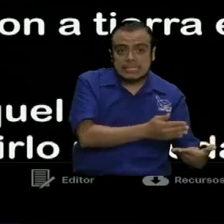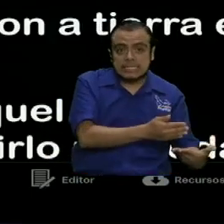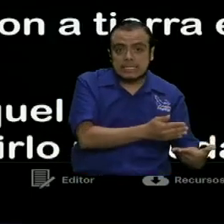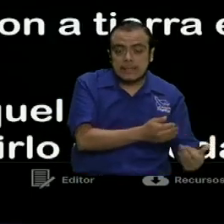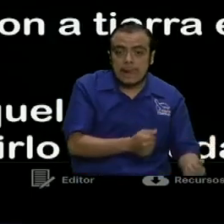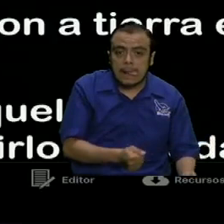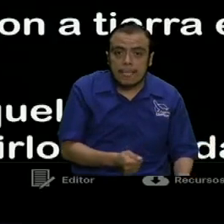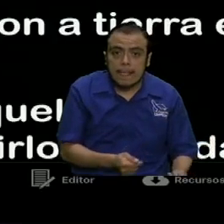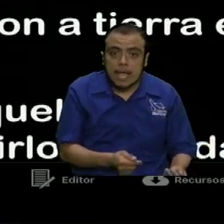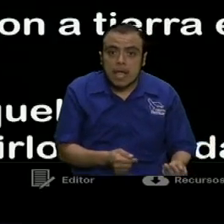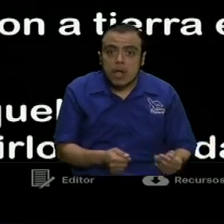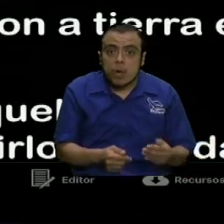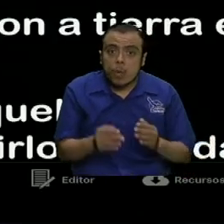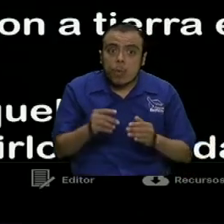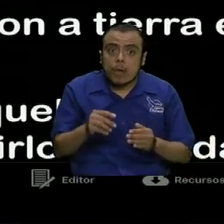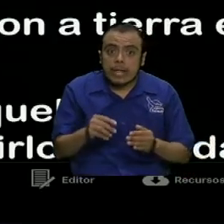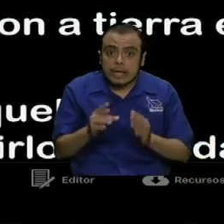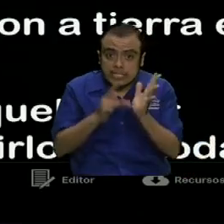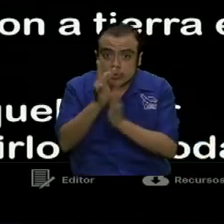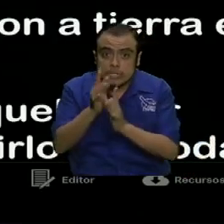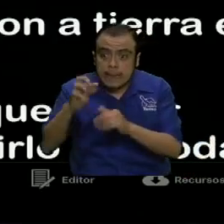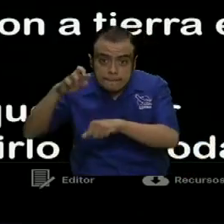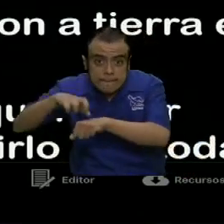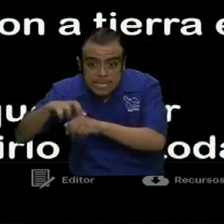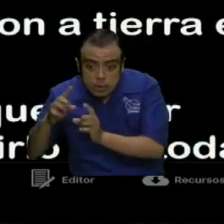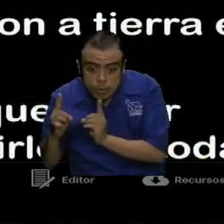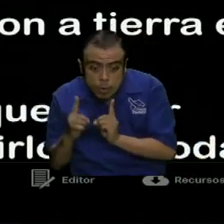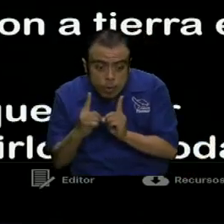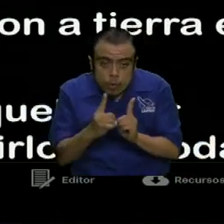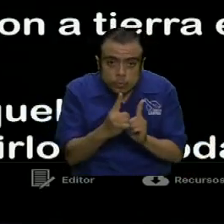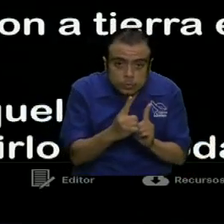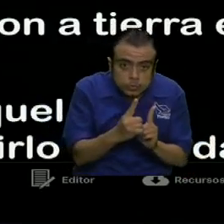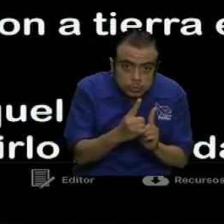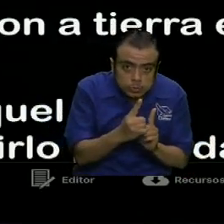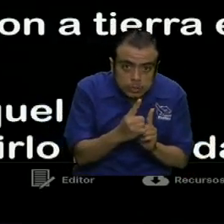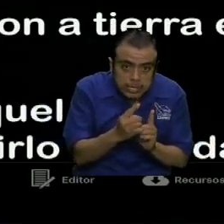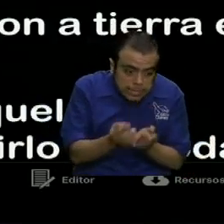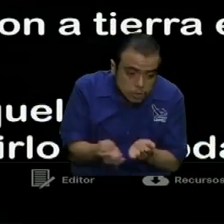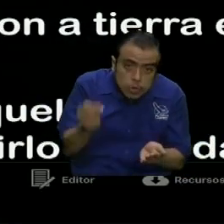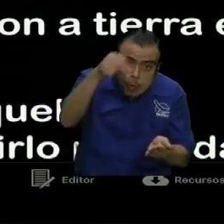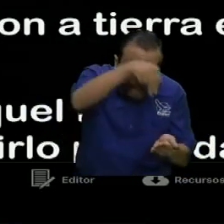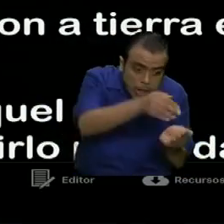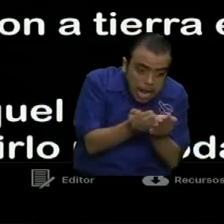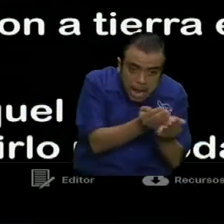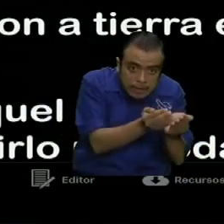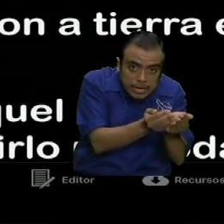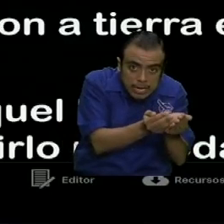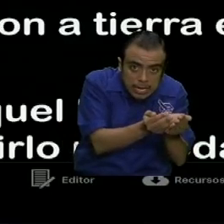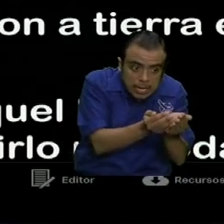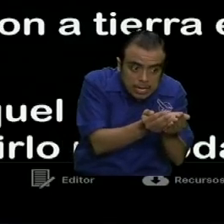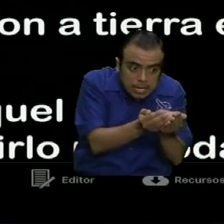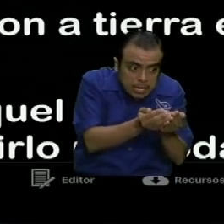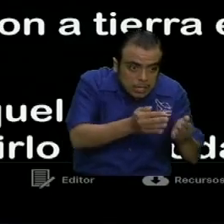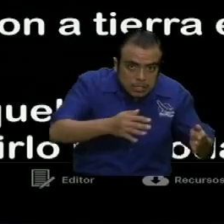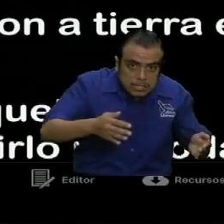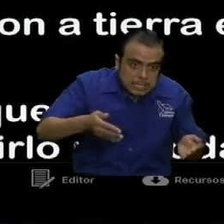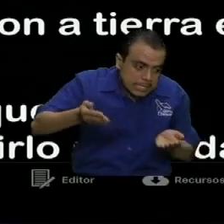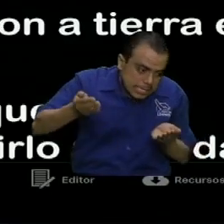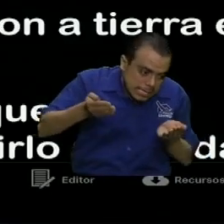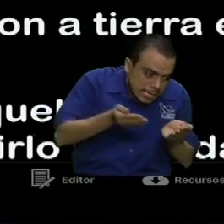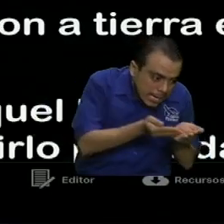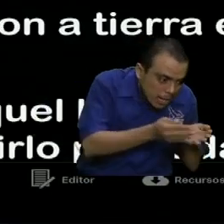que dice que cuando ellos subieron a la barca, la barca llegó inmediatamente a la orilla. No sé si usted ya lo leyó